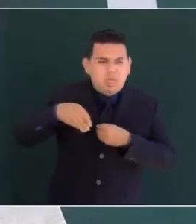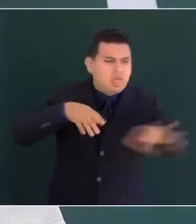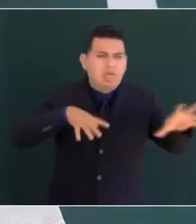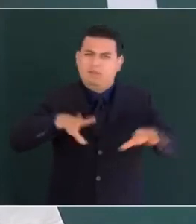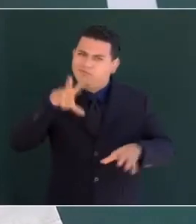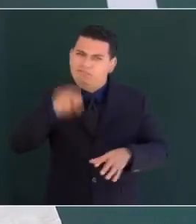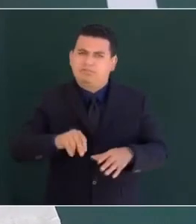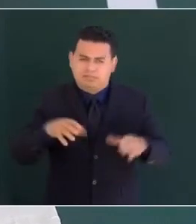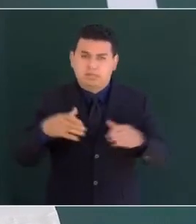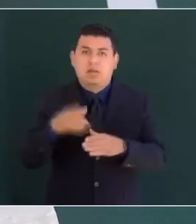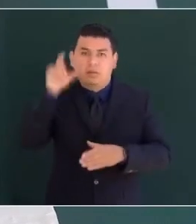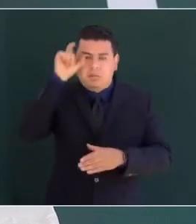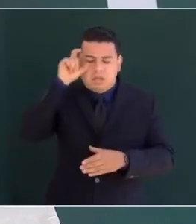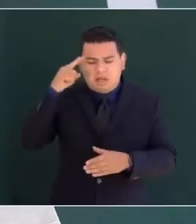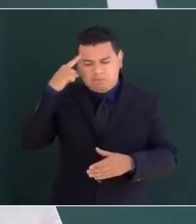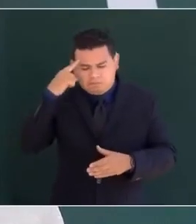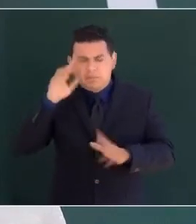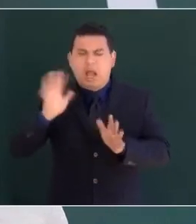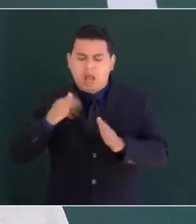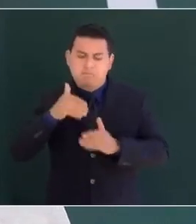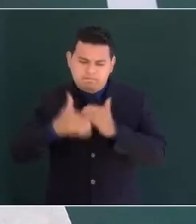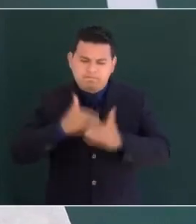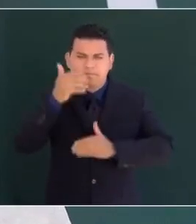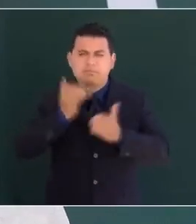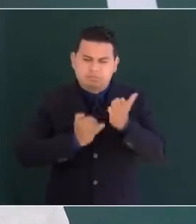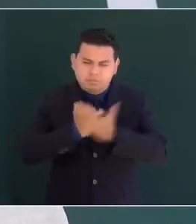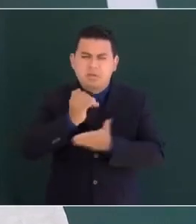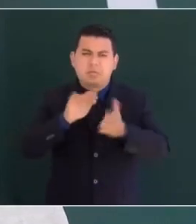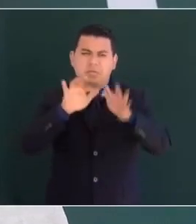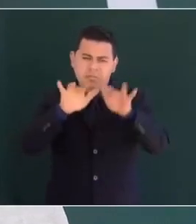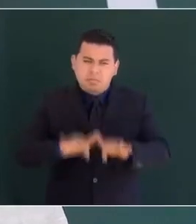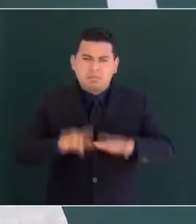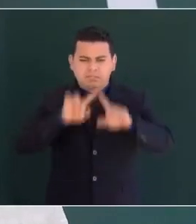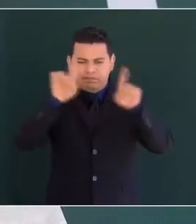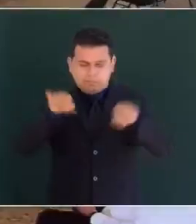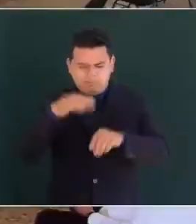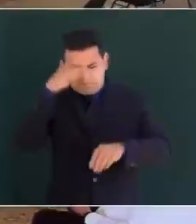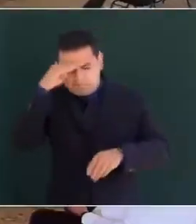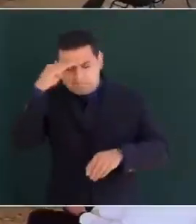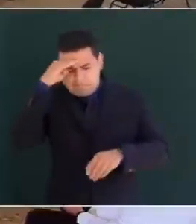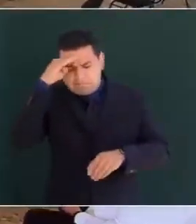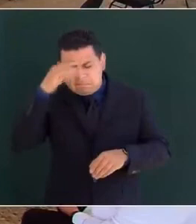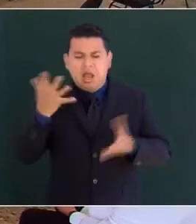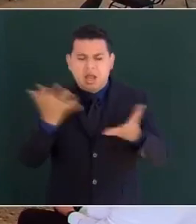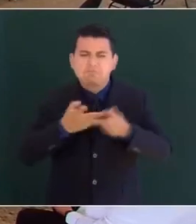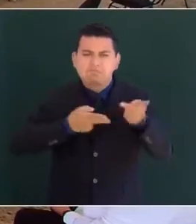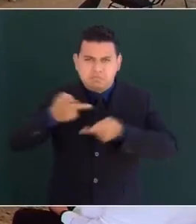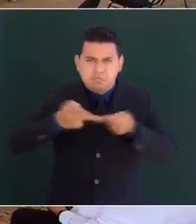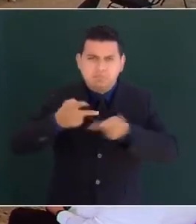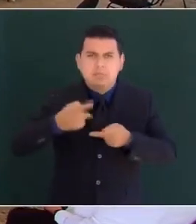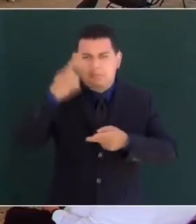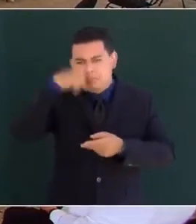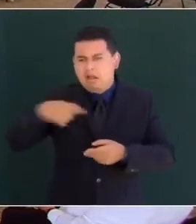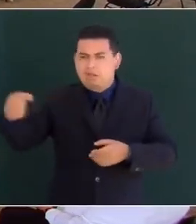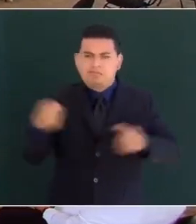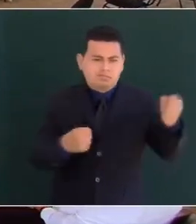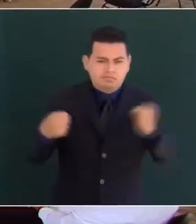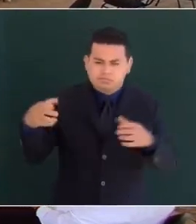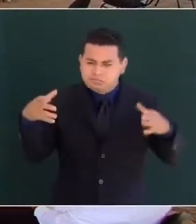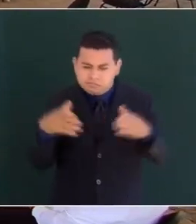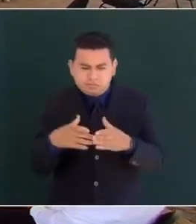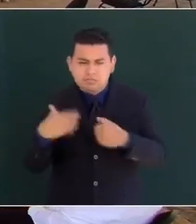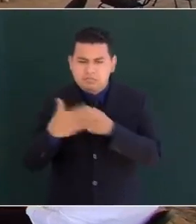Presidente Biden ya está tomando cartas en el asunto para reunirlos con sus padres. Y